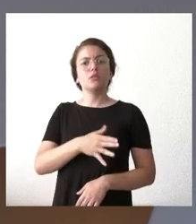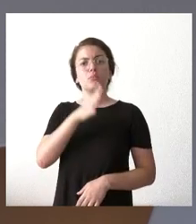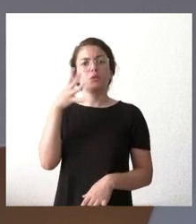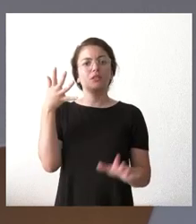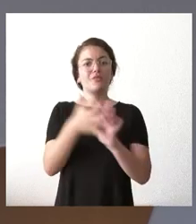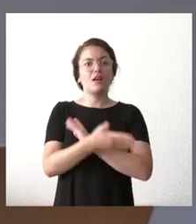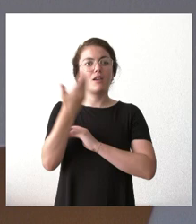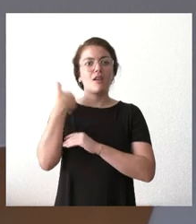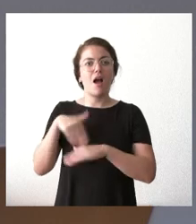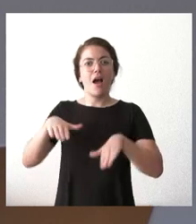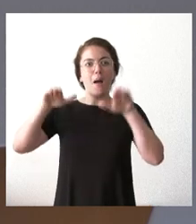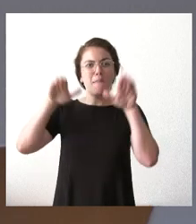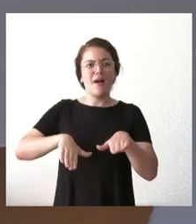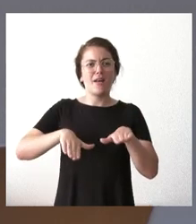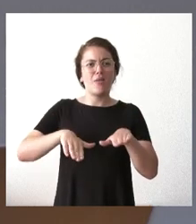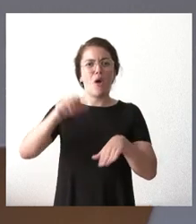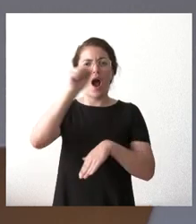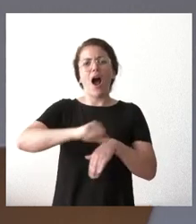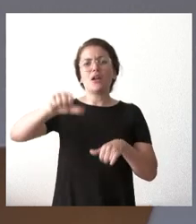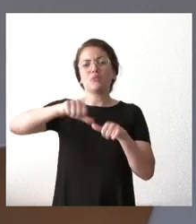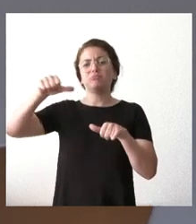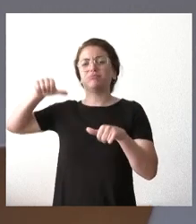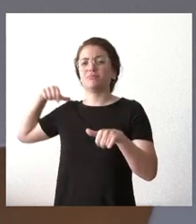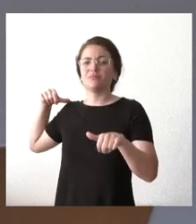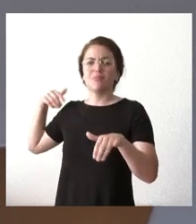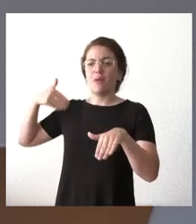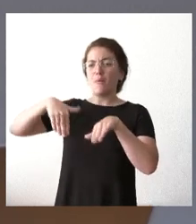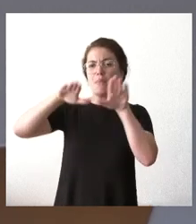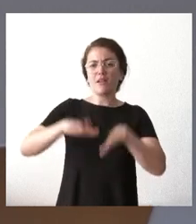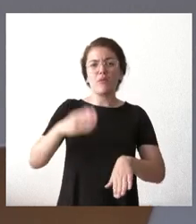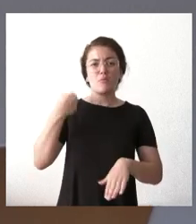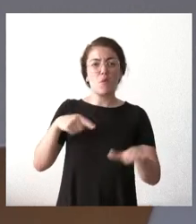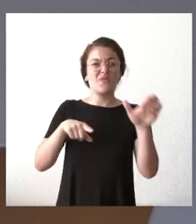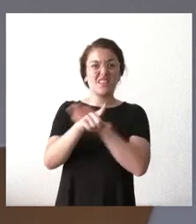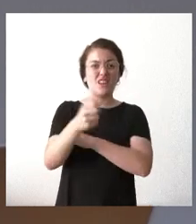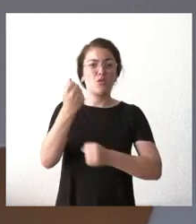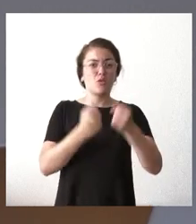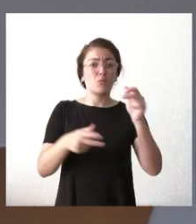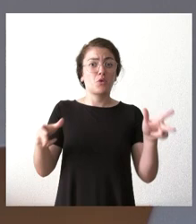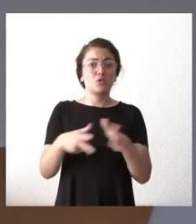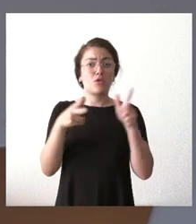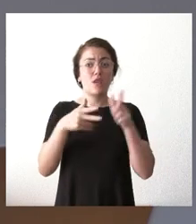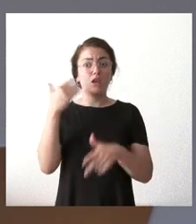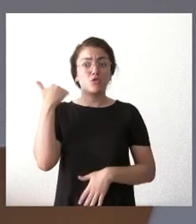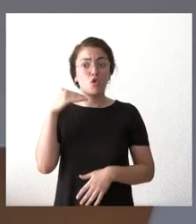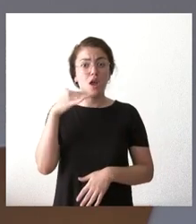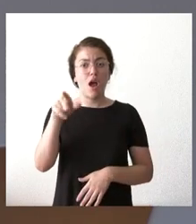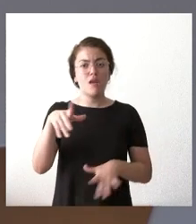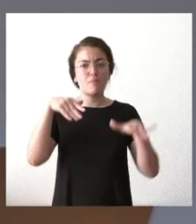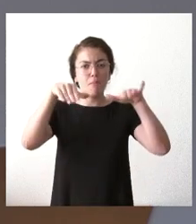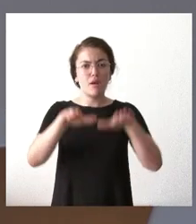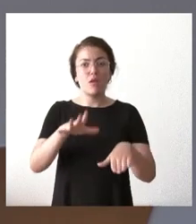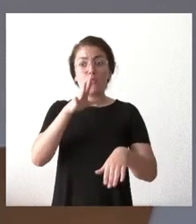muchos años de paralización del desarrollo económico-social de Soria en base a una actuación de una organización